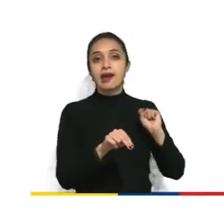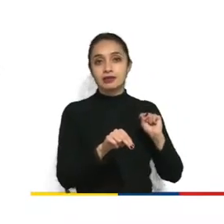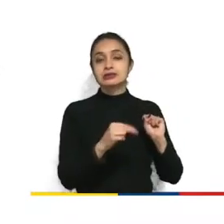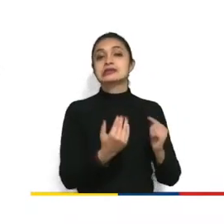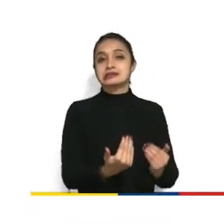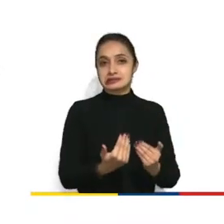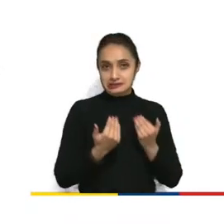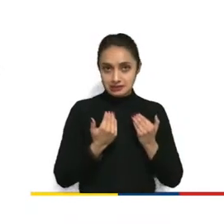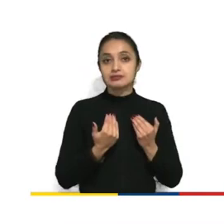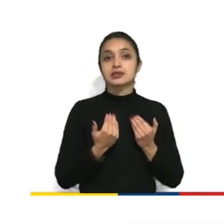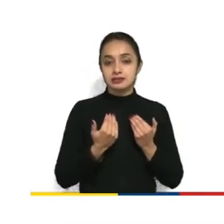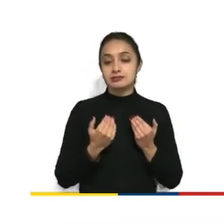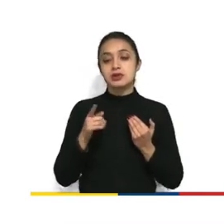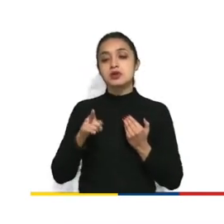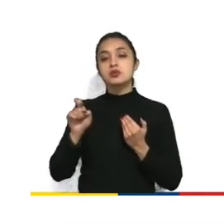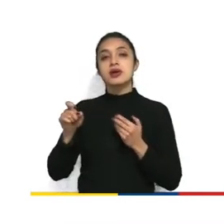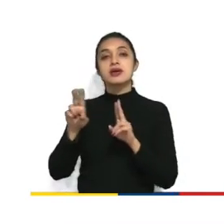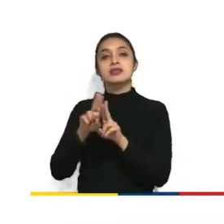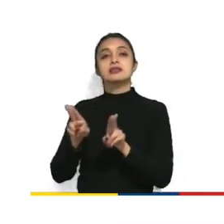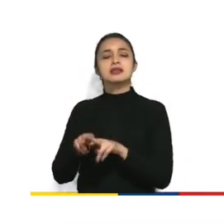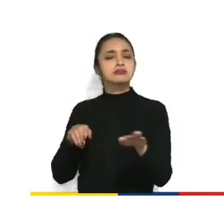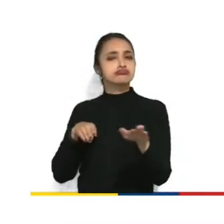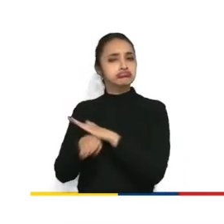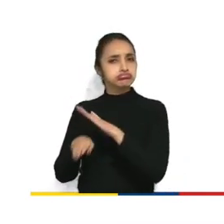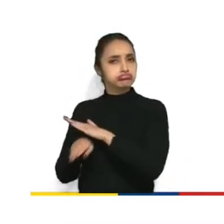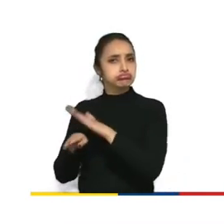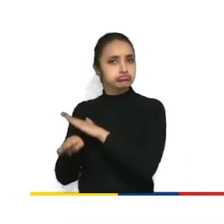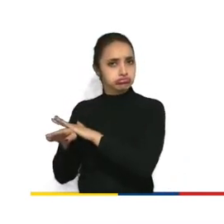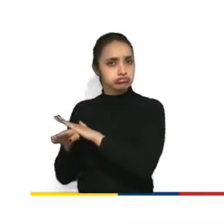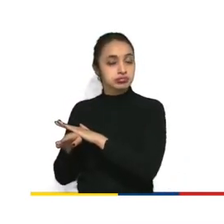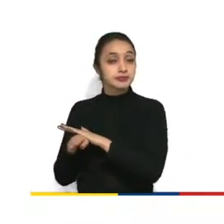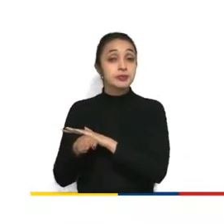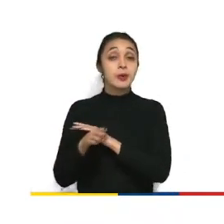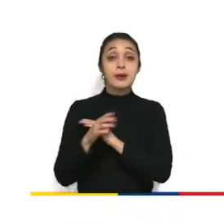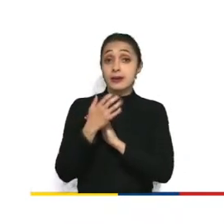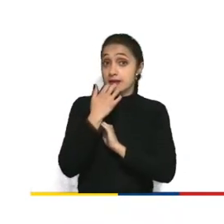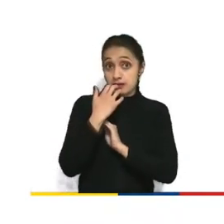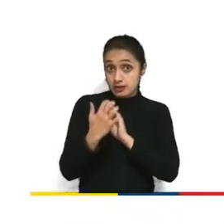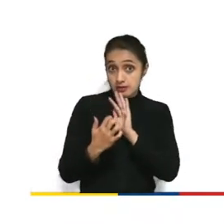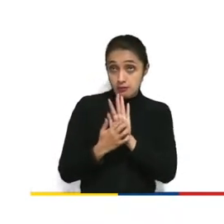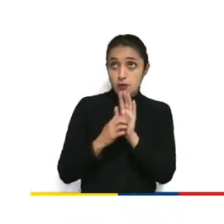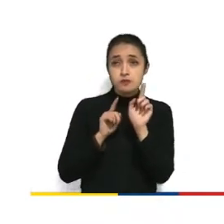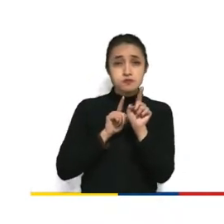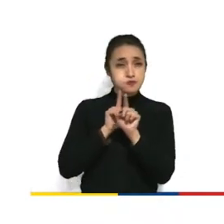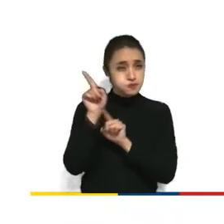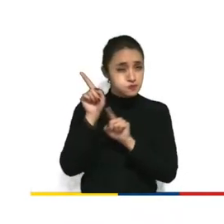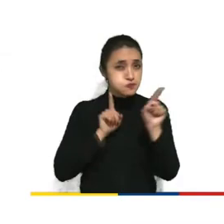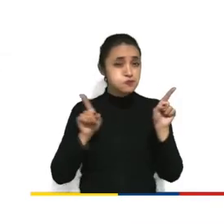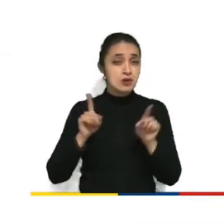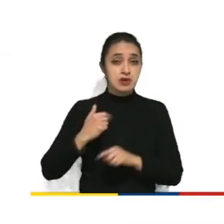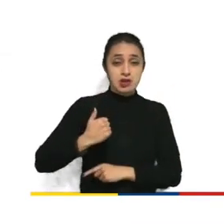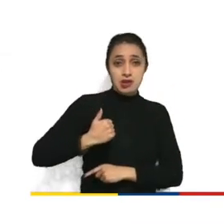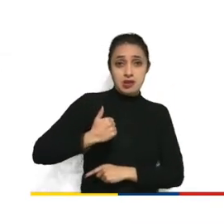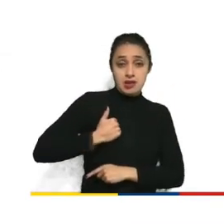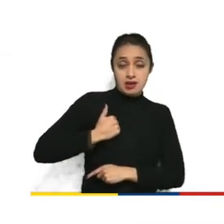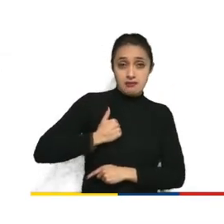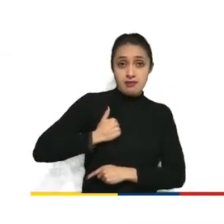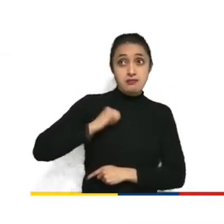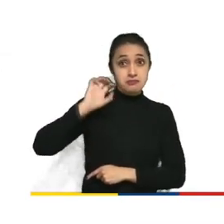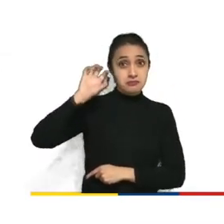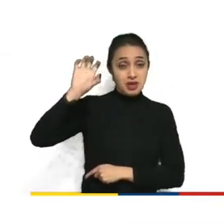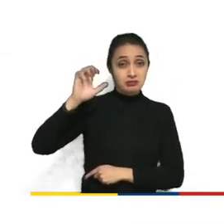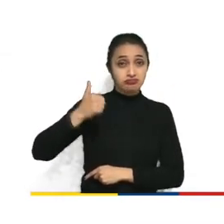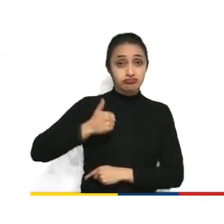asequibilidad de Internet. Existe, por ejemplo, en Canadá, en la